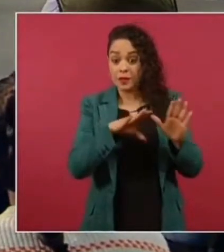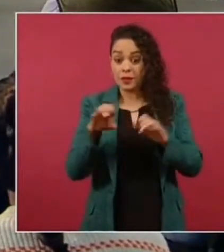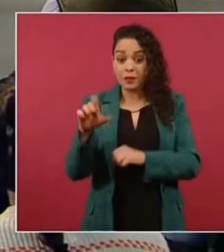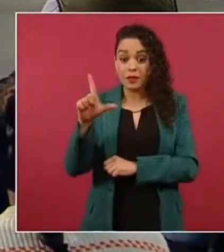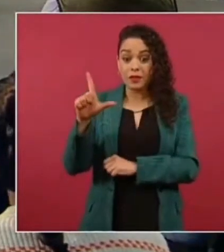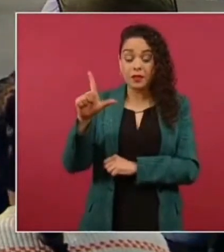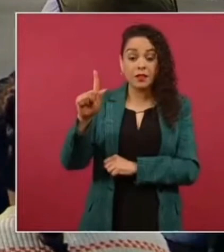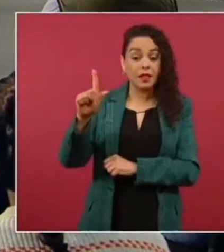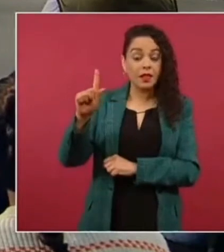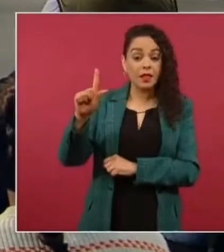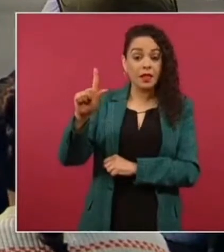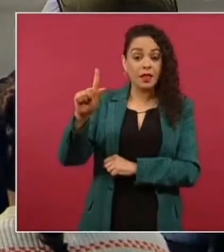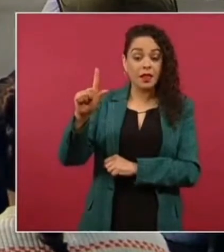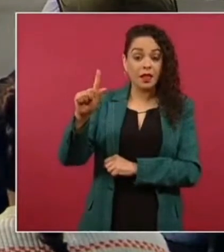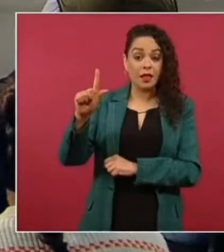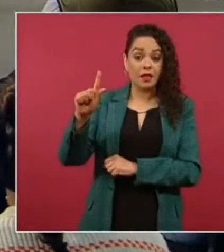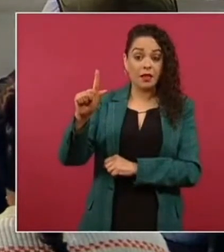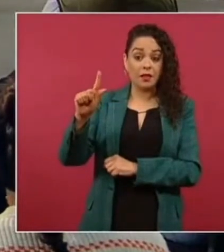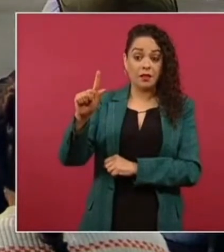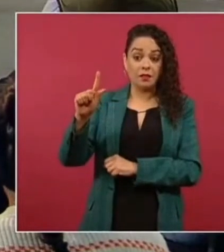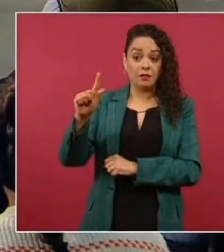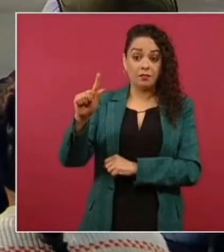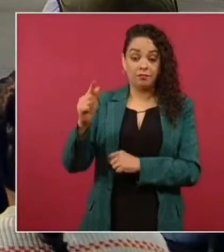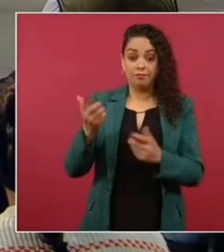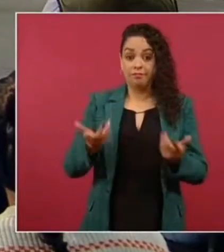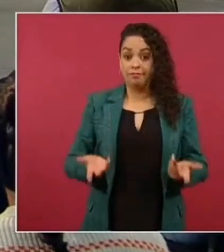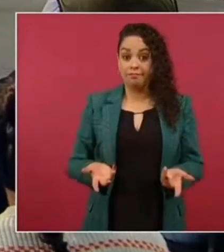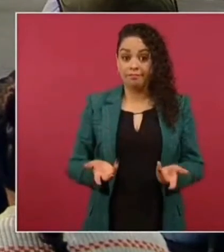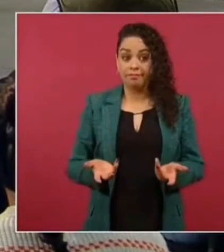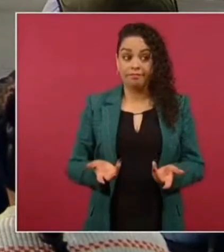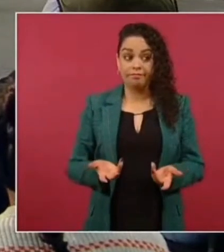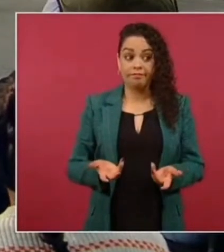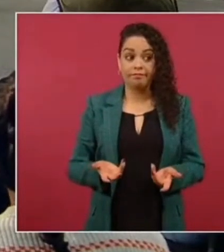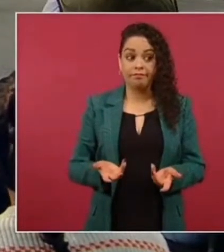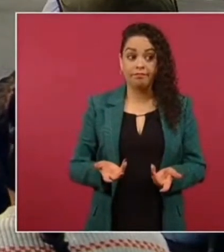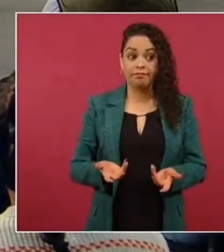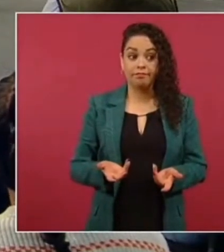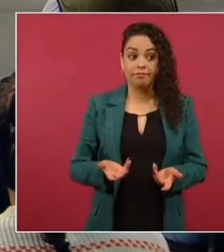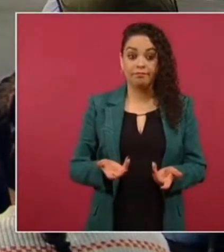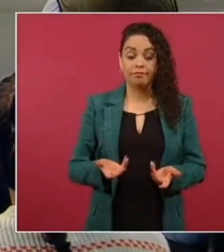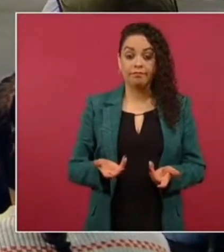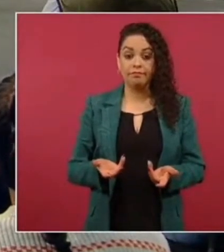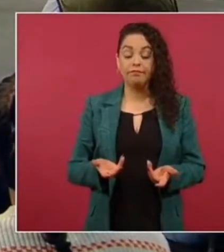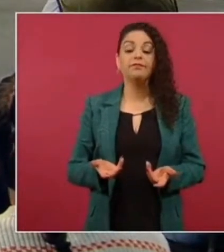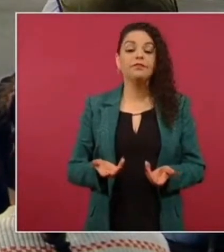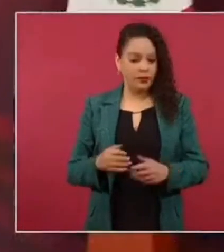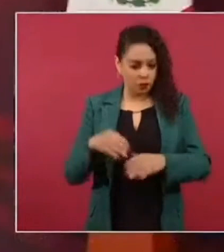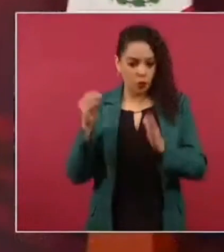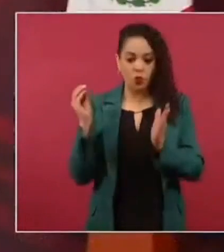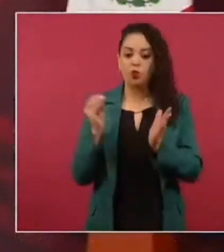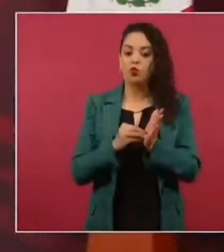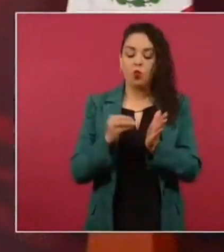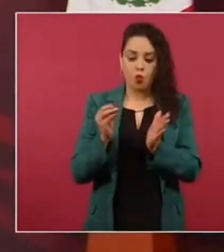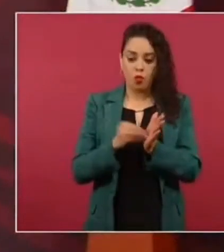siglo pasado y todavía todavía